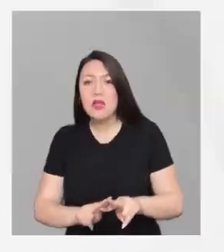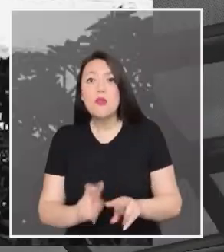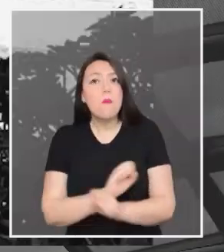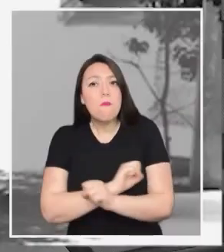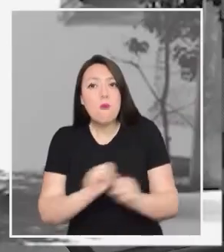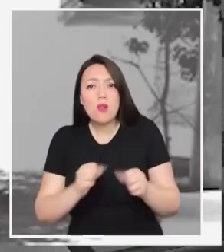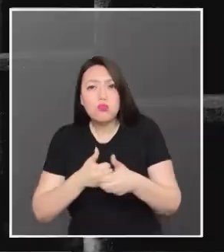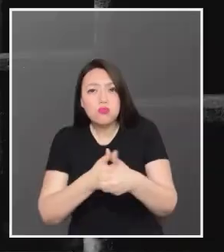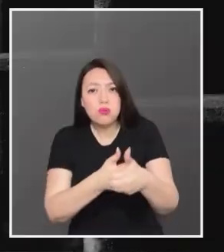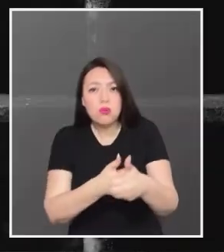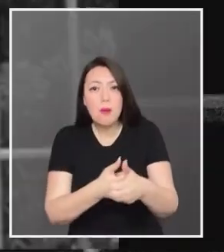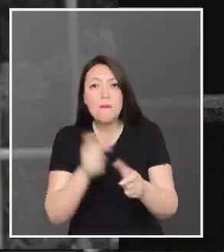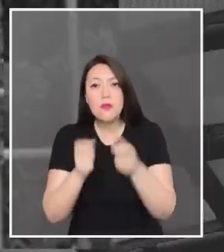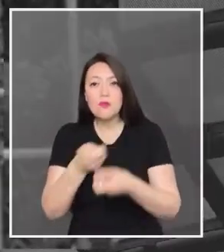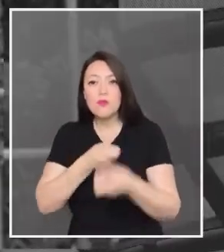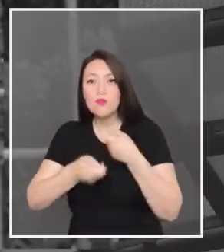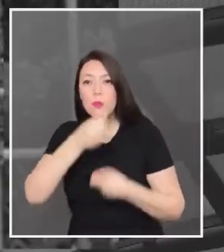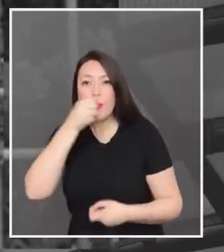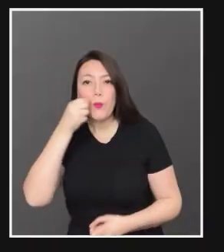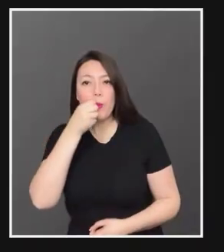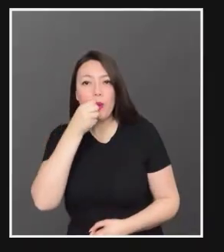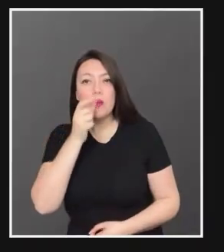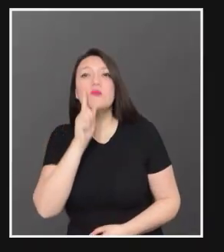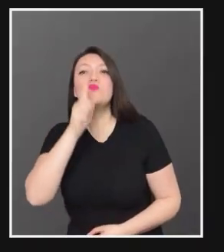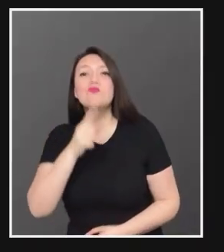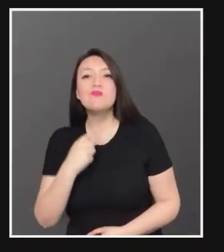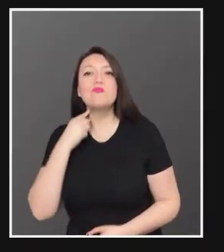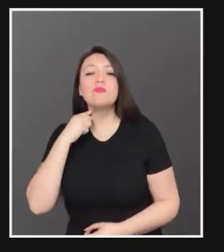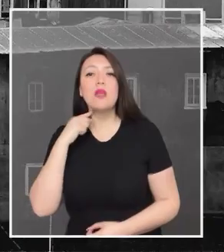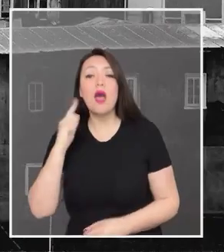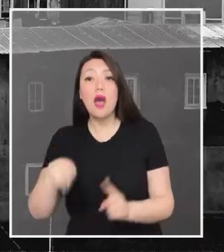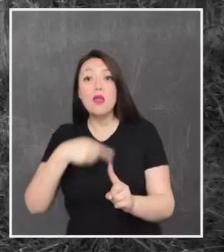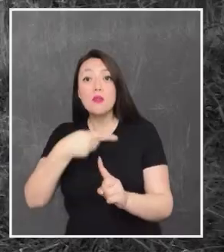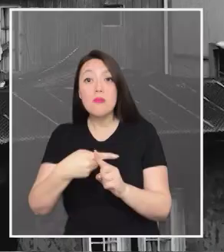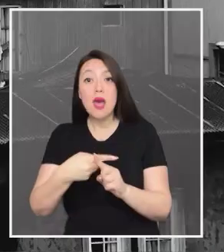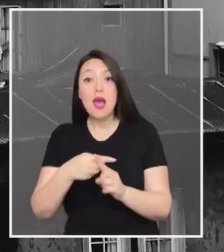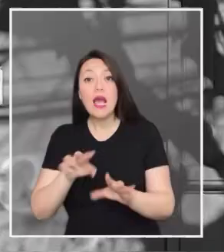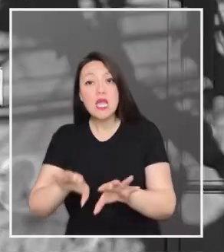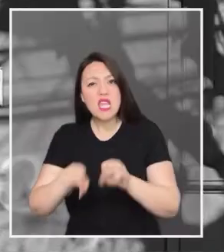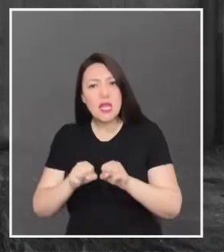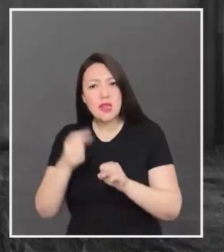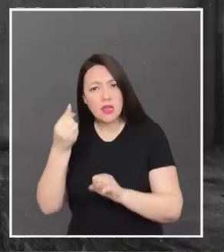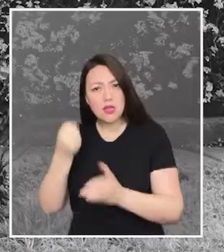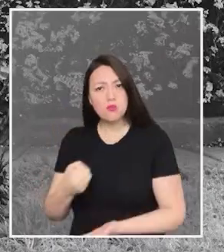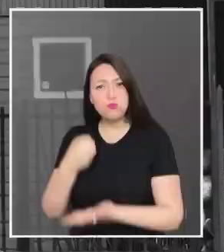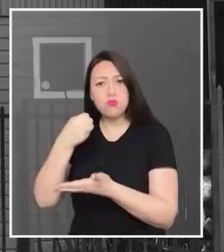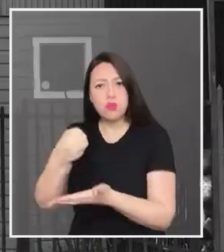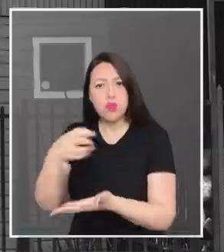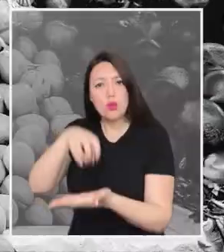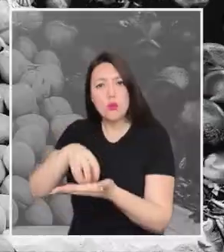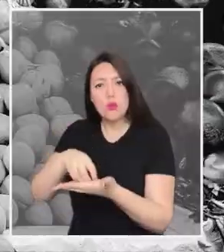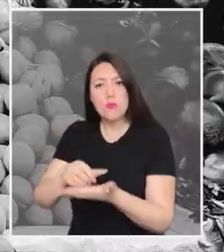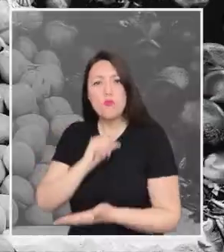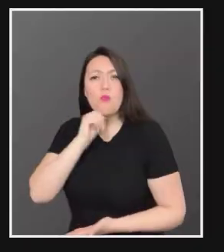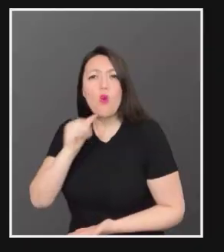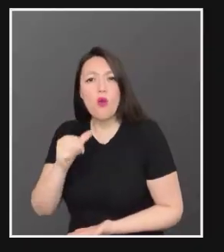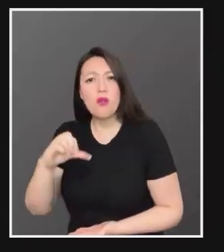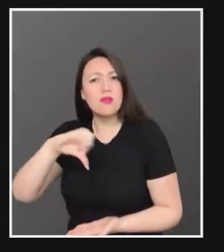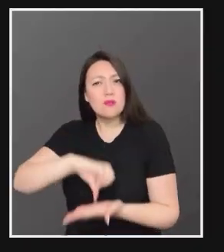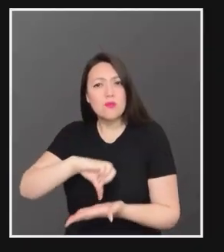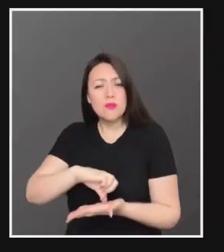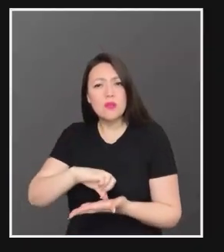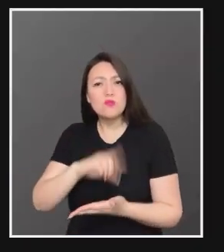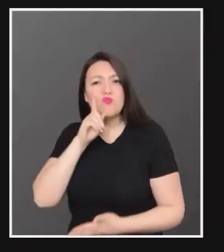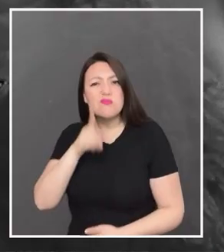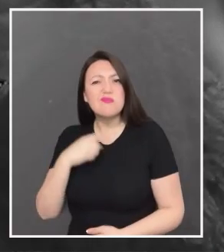hecha que ni siquiera van a poder perseguir a los narcos. ¿A quién quieren joder? Y además le quita financiamiento a las comunas más pobres del país. ¿A